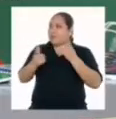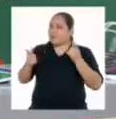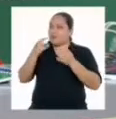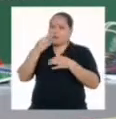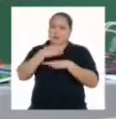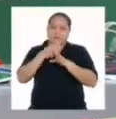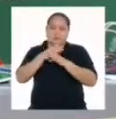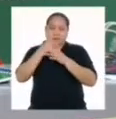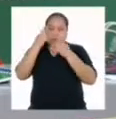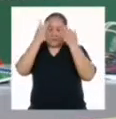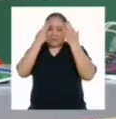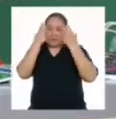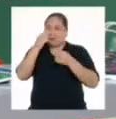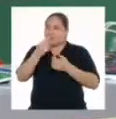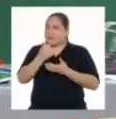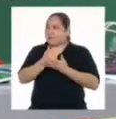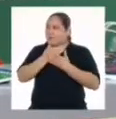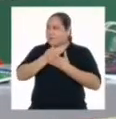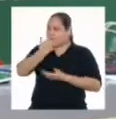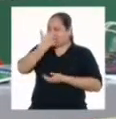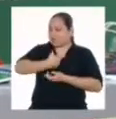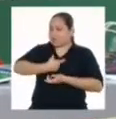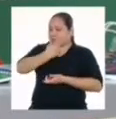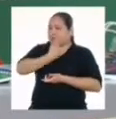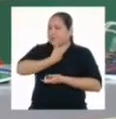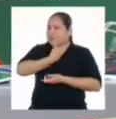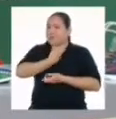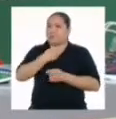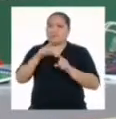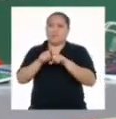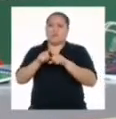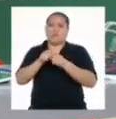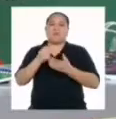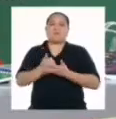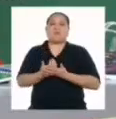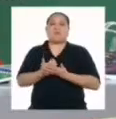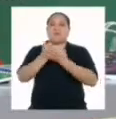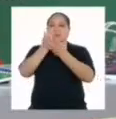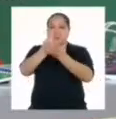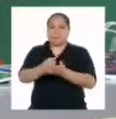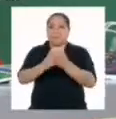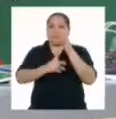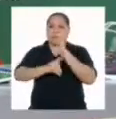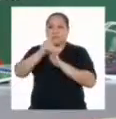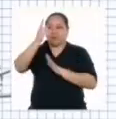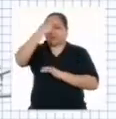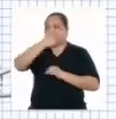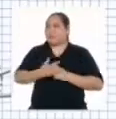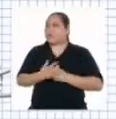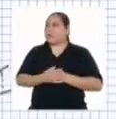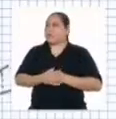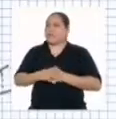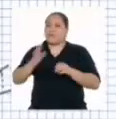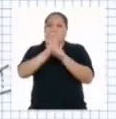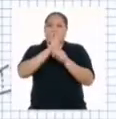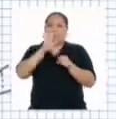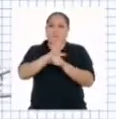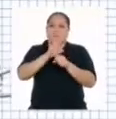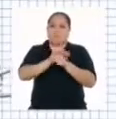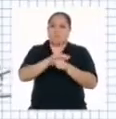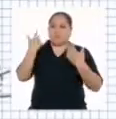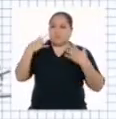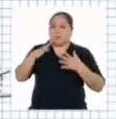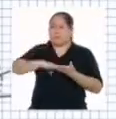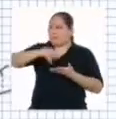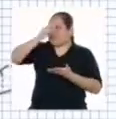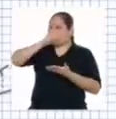forma creativa, nos enriquecemos personalmente. Y además, este tiene beneficios para nuestro desarrollo personal. Completar lo que ya